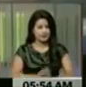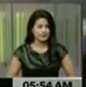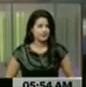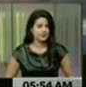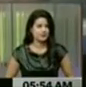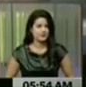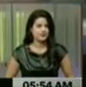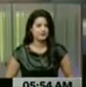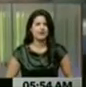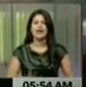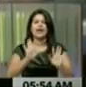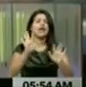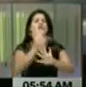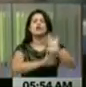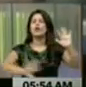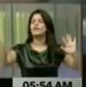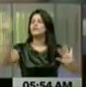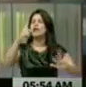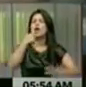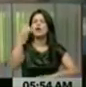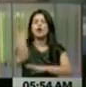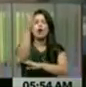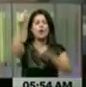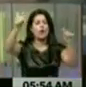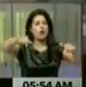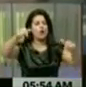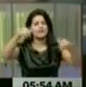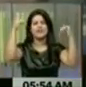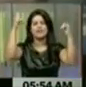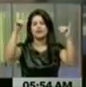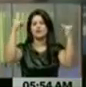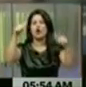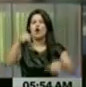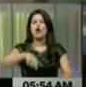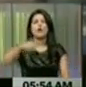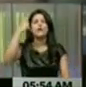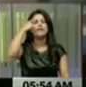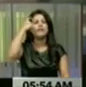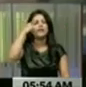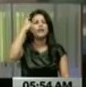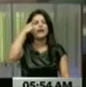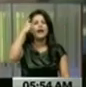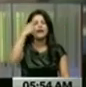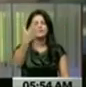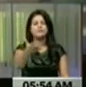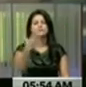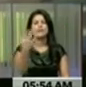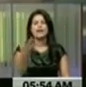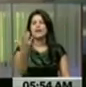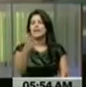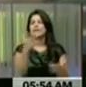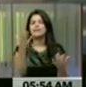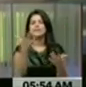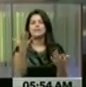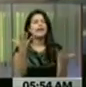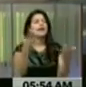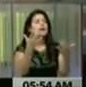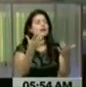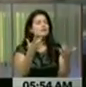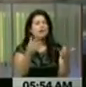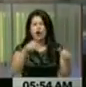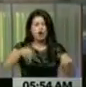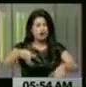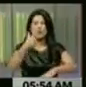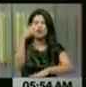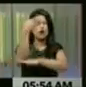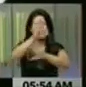En toda Venezuela hoy, en el día de la... bueno, esta fecha patria.